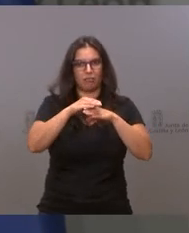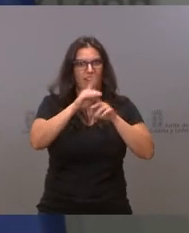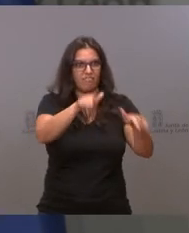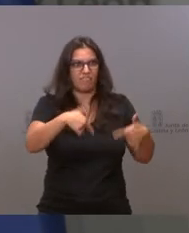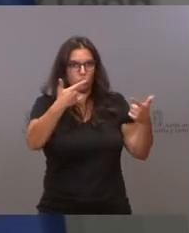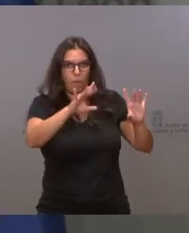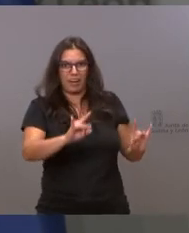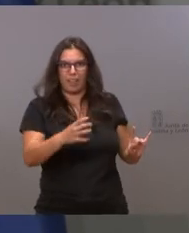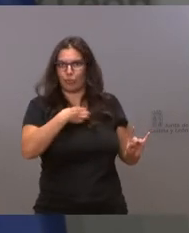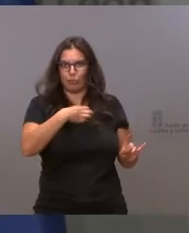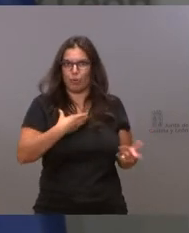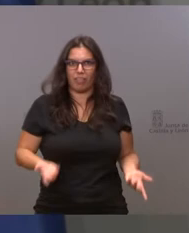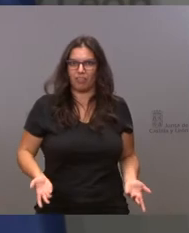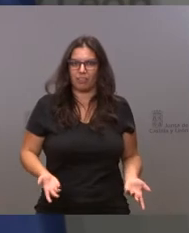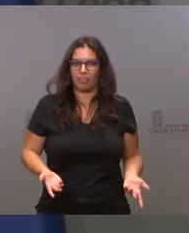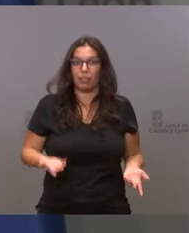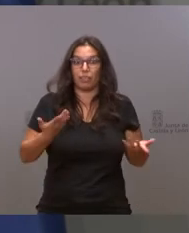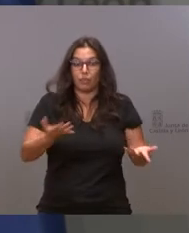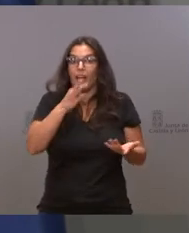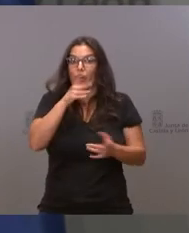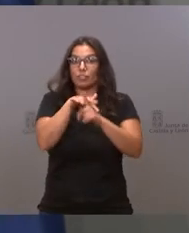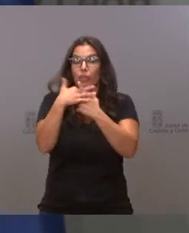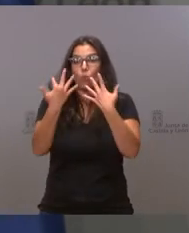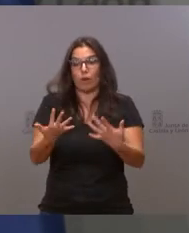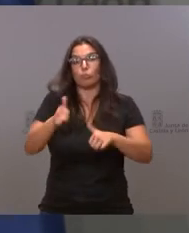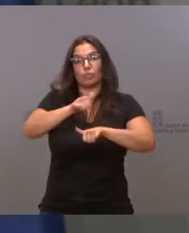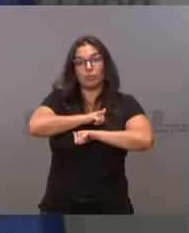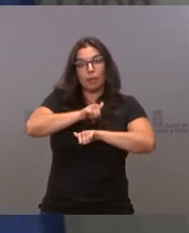¿Cuál es la situación en este momento? Estamos a la espera de que el señor Tudanca